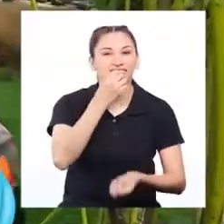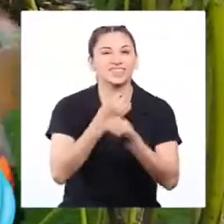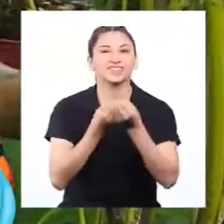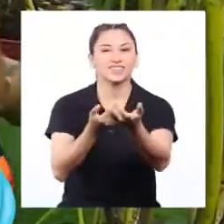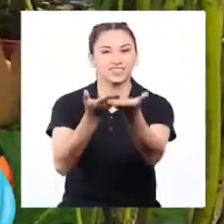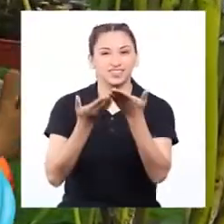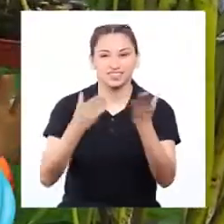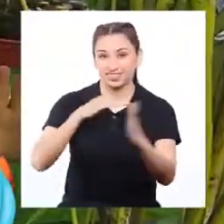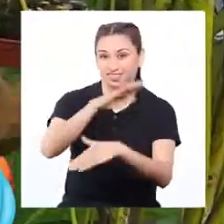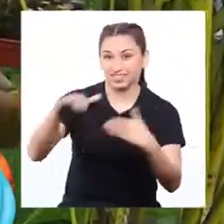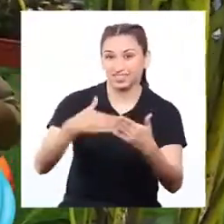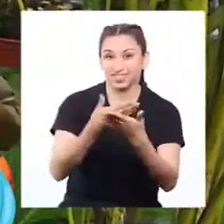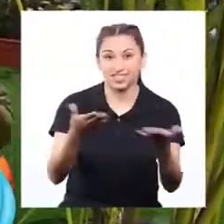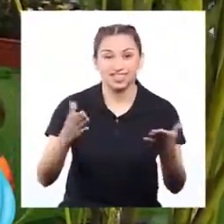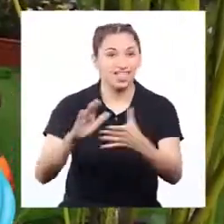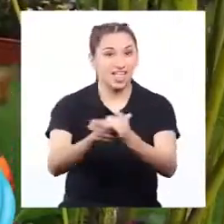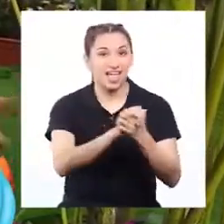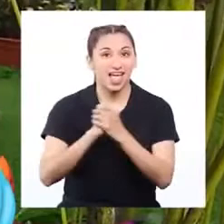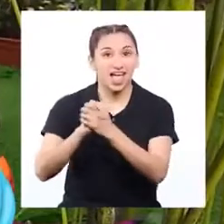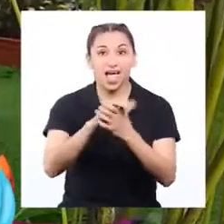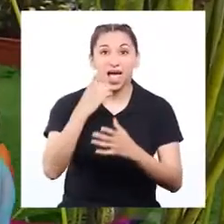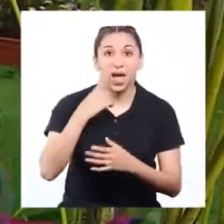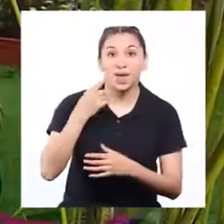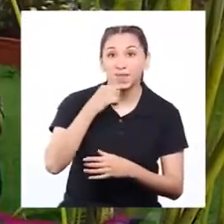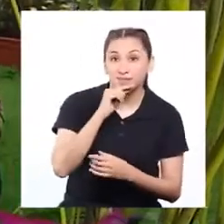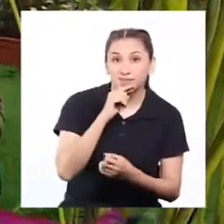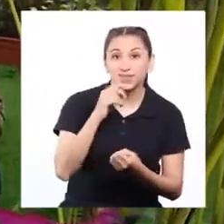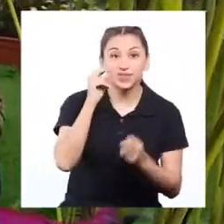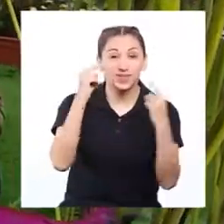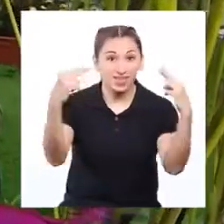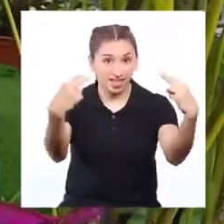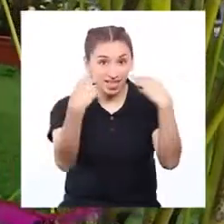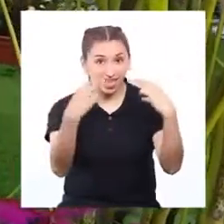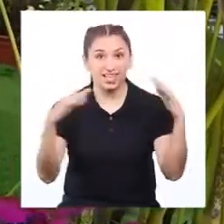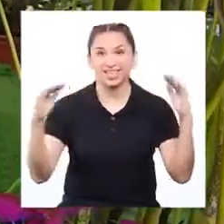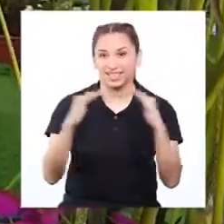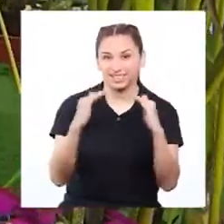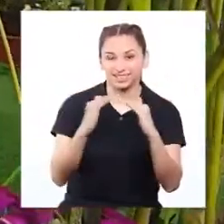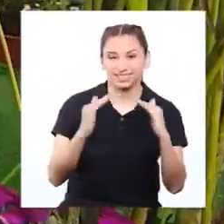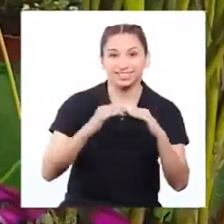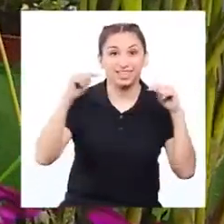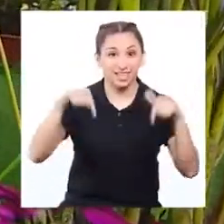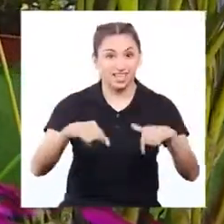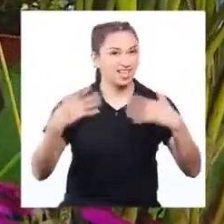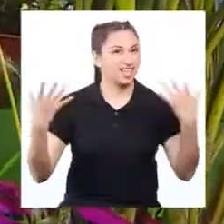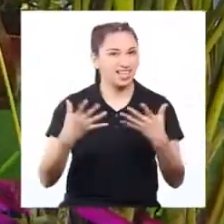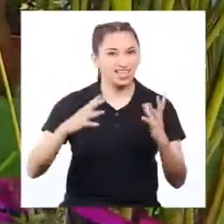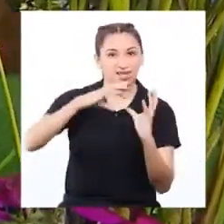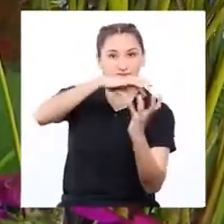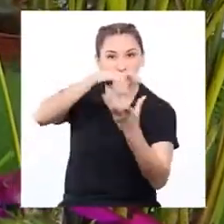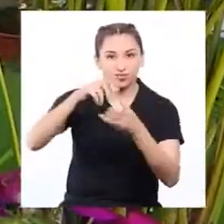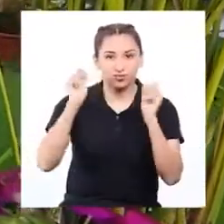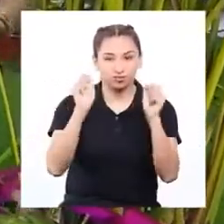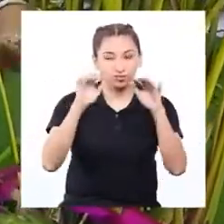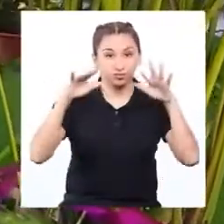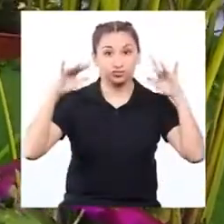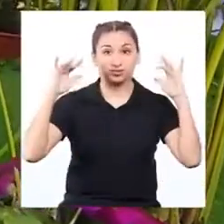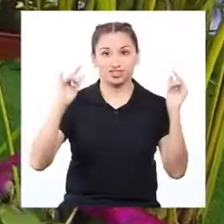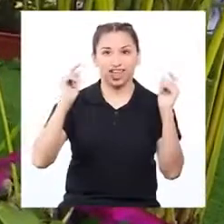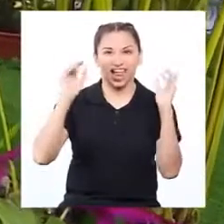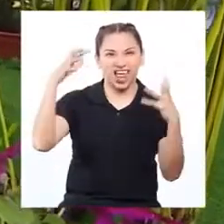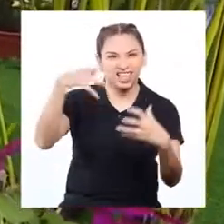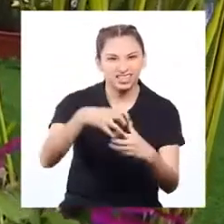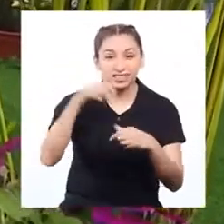¡Hola! Bienvenidas y bienvenidos, amigas y amigos que nos ven desde casa. Ya estamos en... ¡El Mágico Mundo de